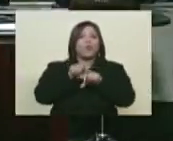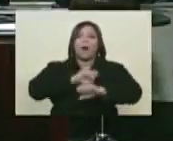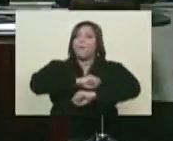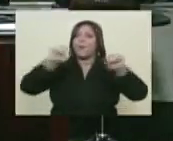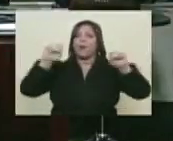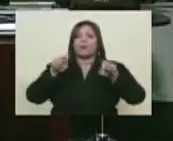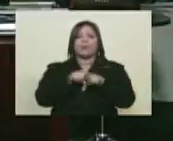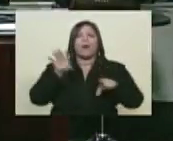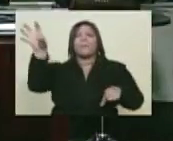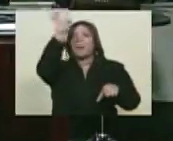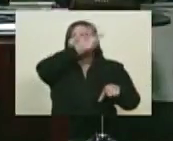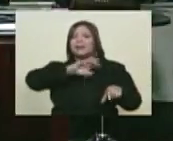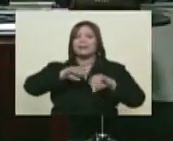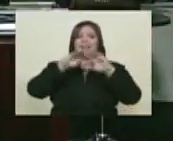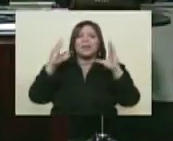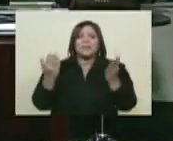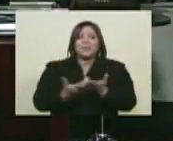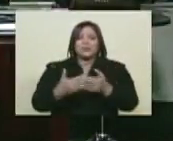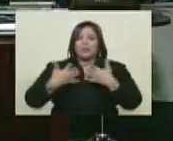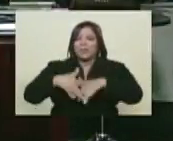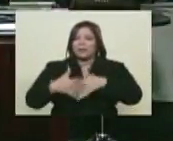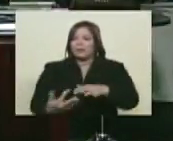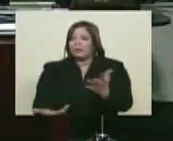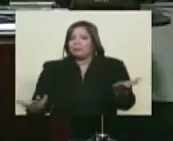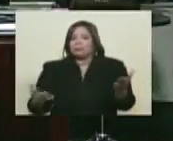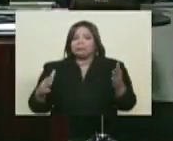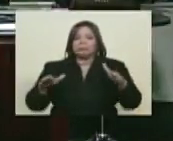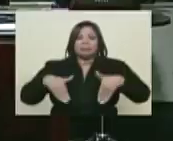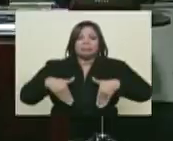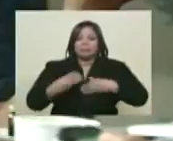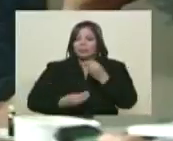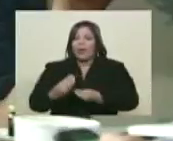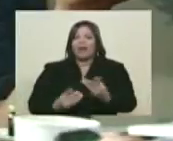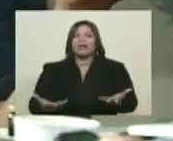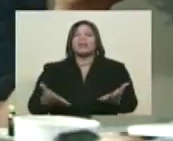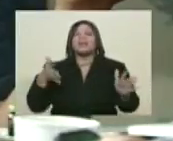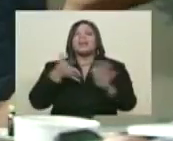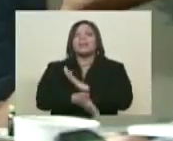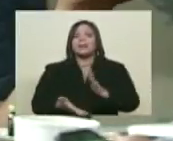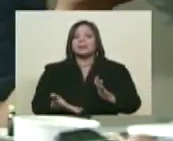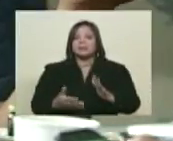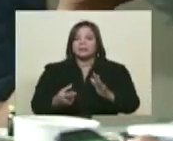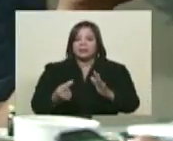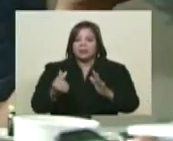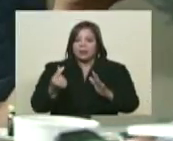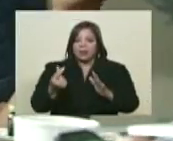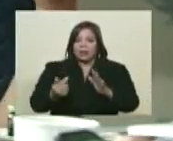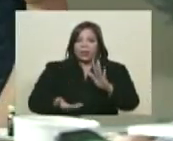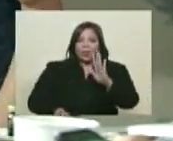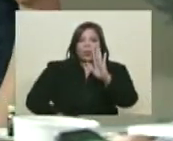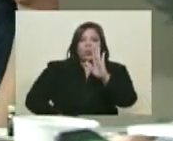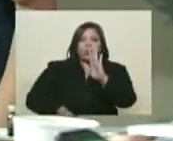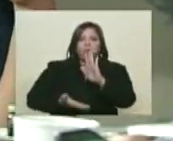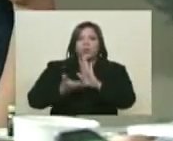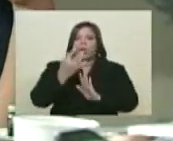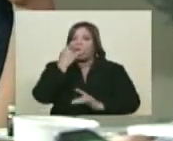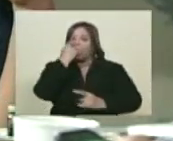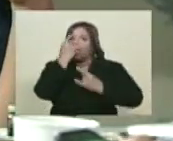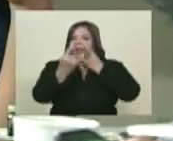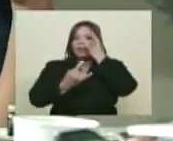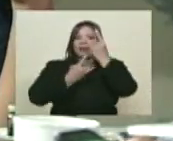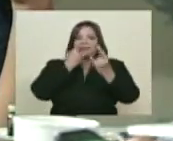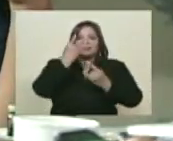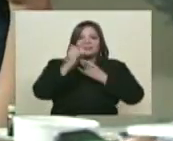países del mundo van a dejar de producir petróleo. Y cuando esto suceda, el precio del crudo va a ser apetecible en el